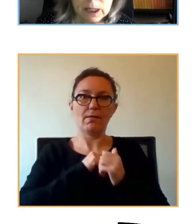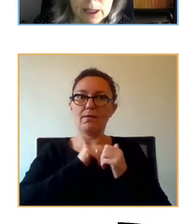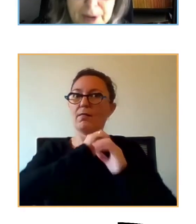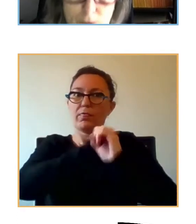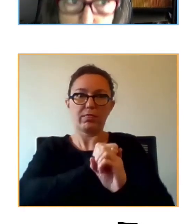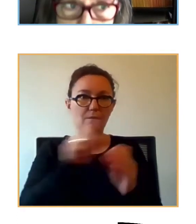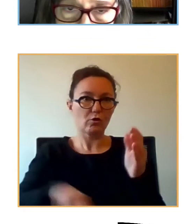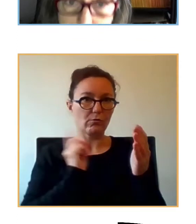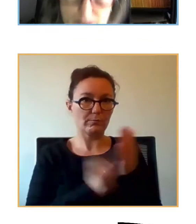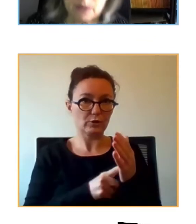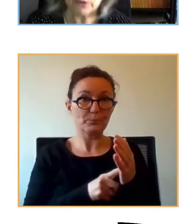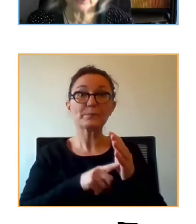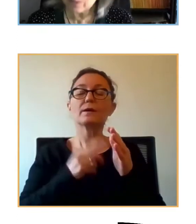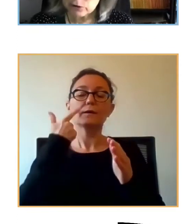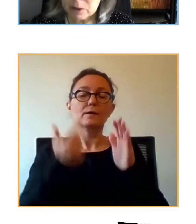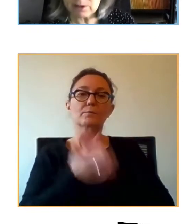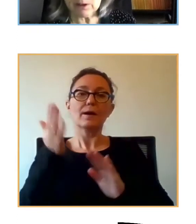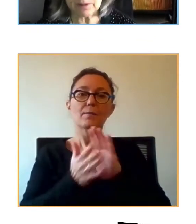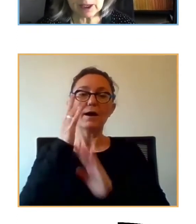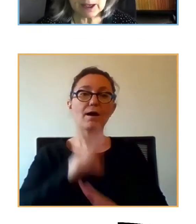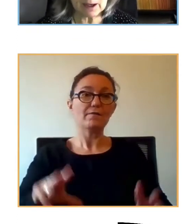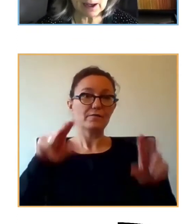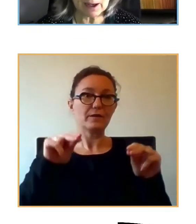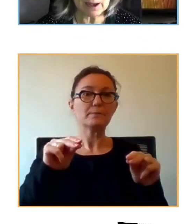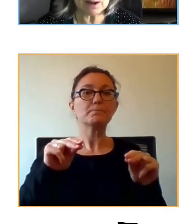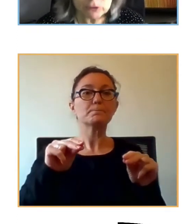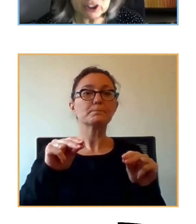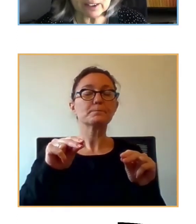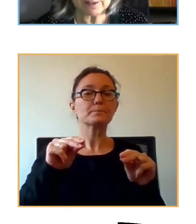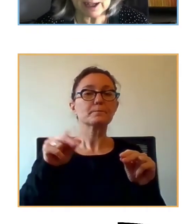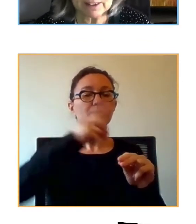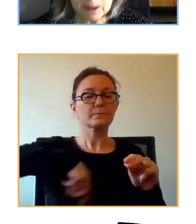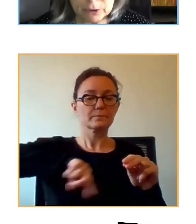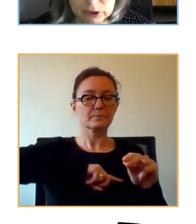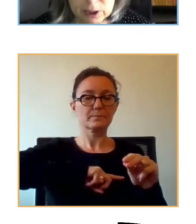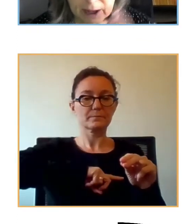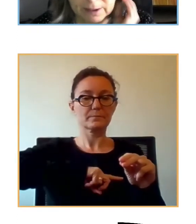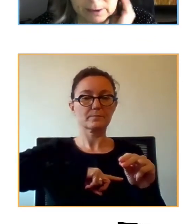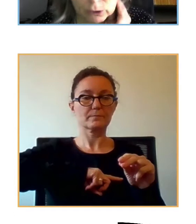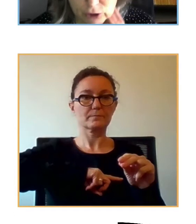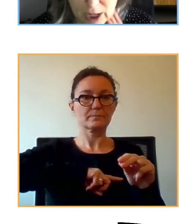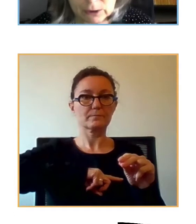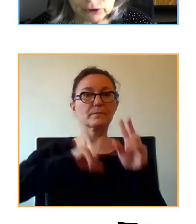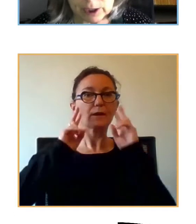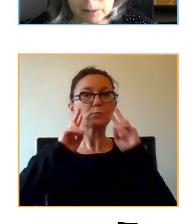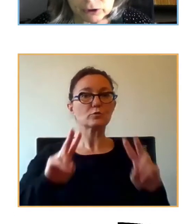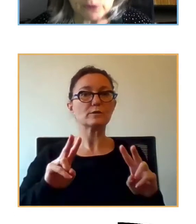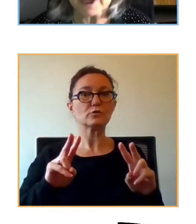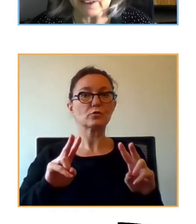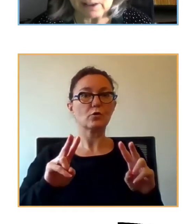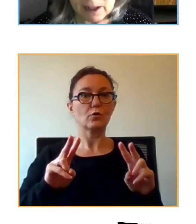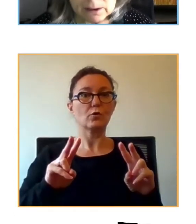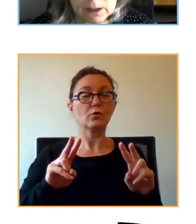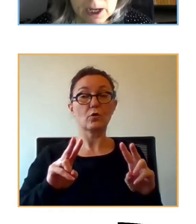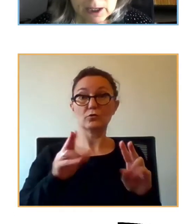Para concluir pues hemos visto que muchas de las diapositivas con los datos que hemos ido